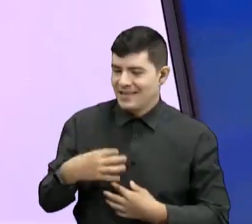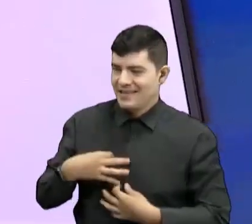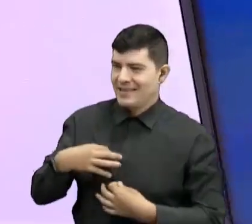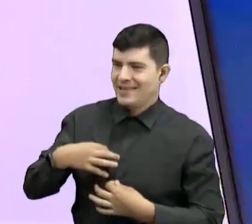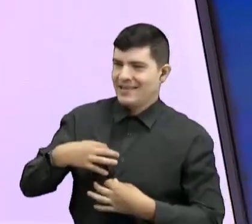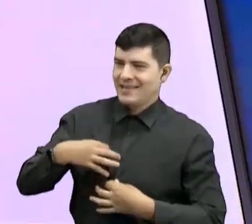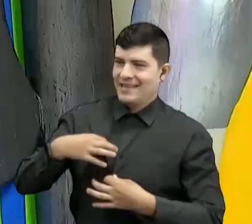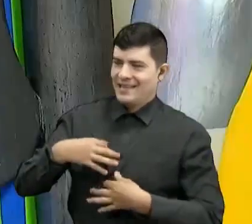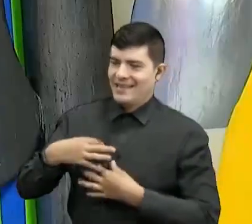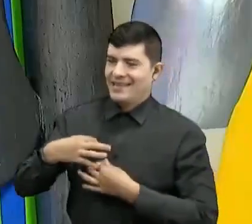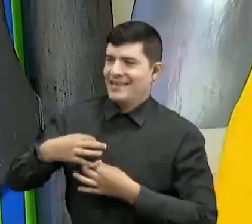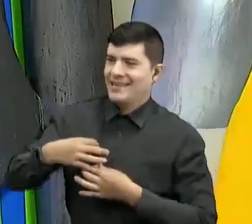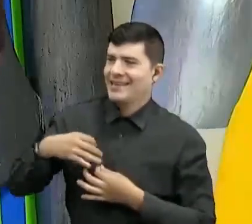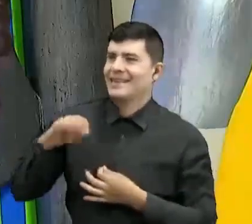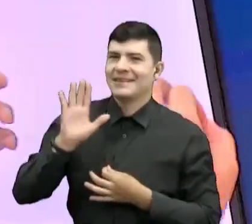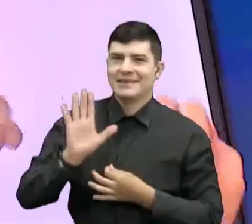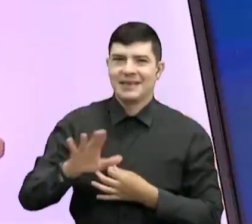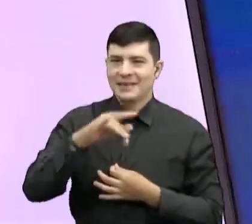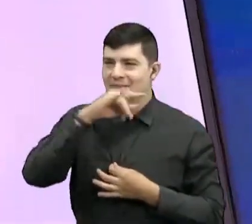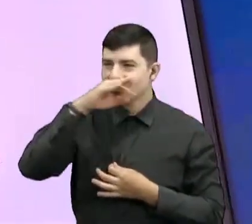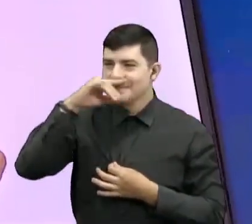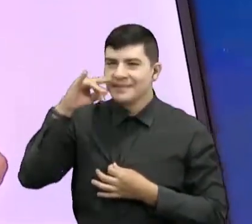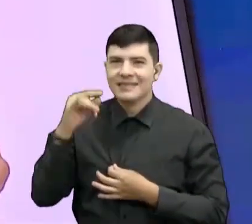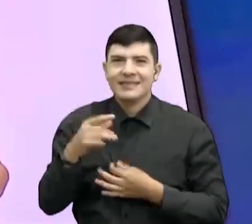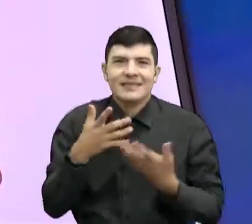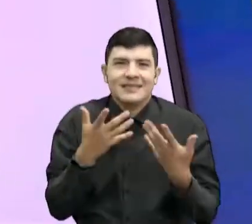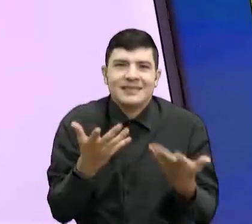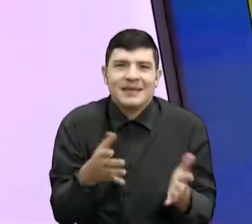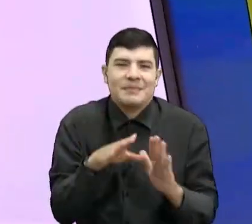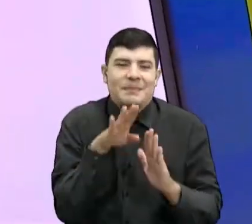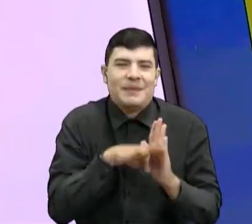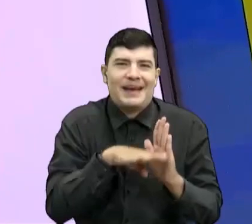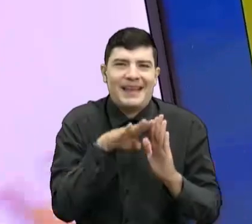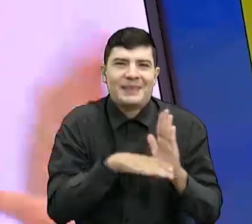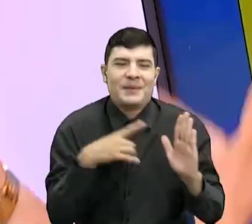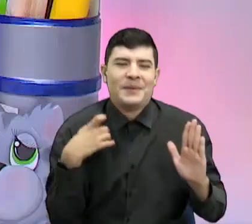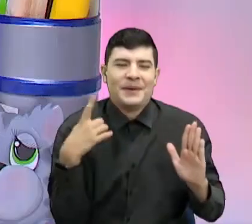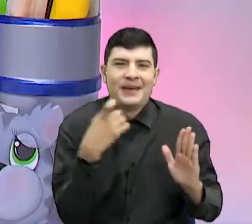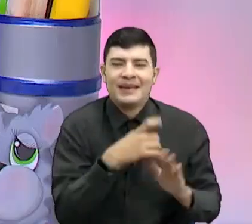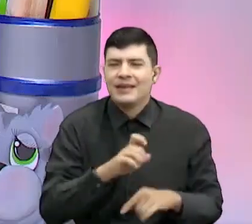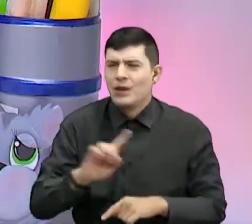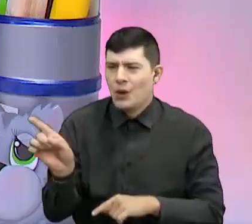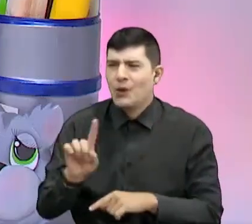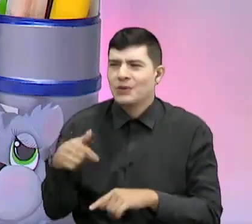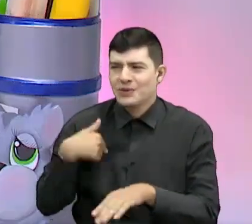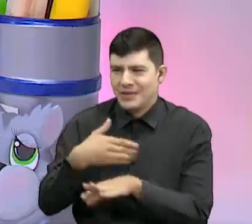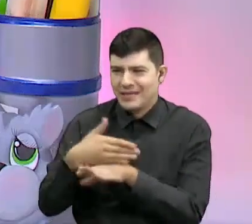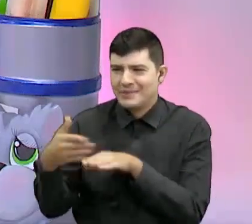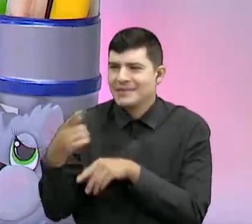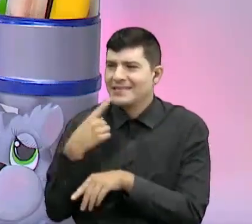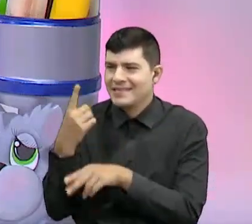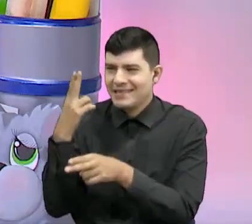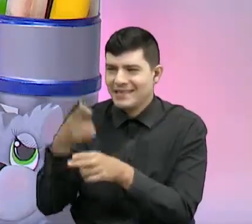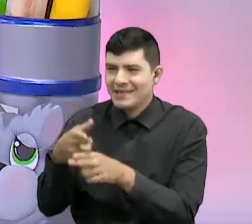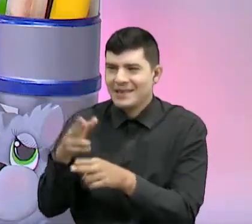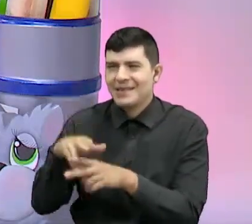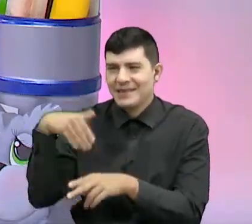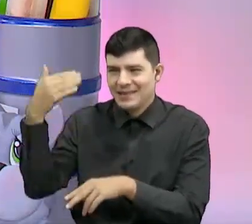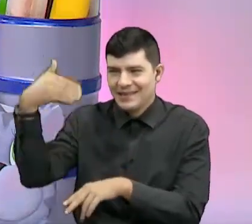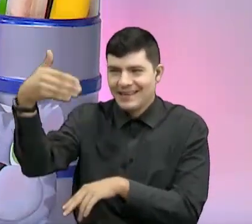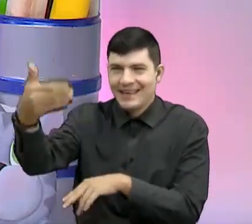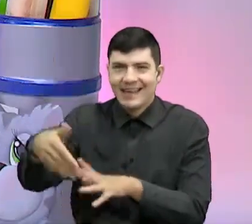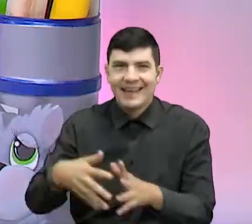percibió mi perfume. Y eso me parece... puro pachulín, Jamás. Yo le diría el nombre, pero después se los comento en otro momento,